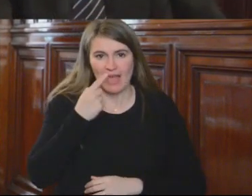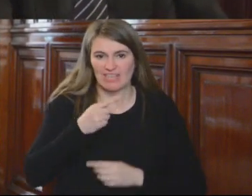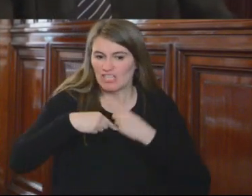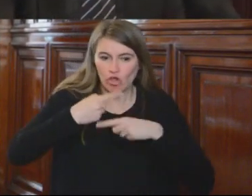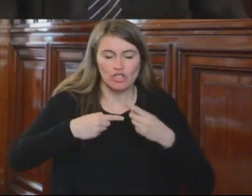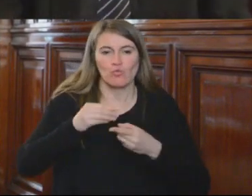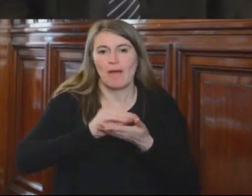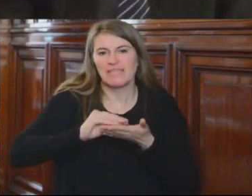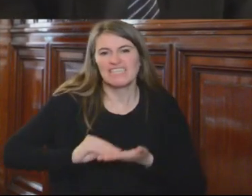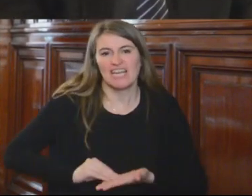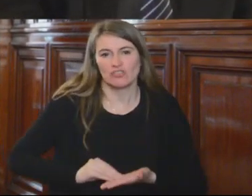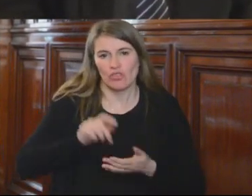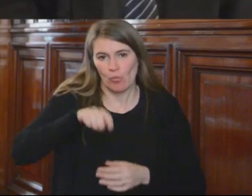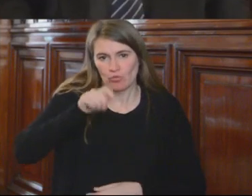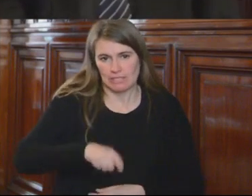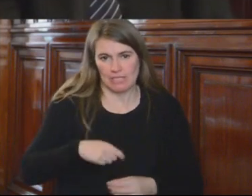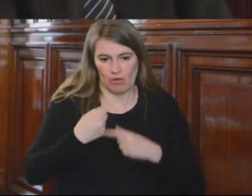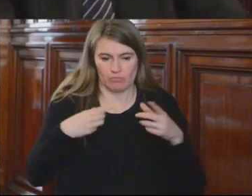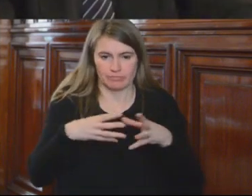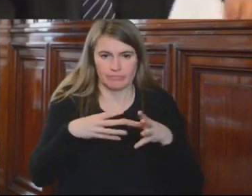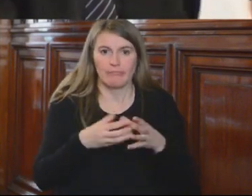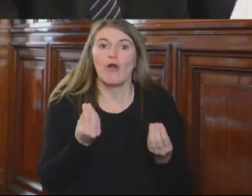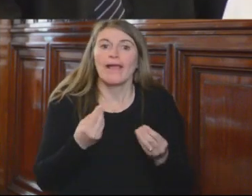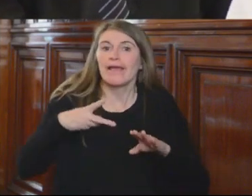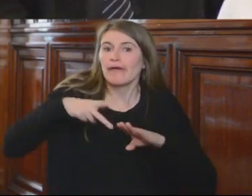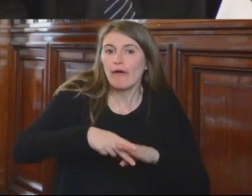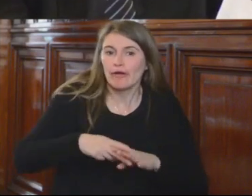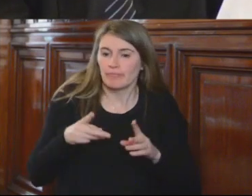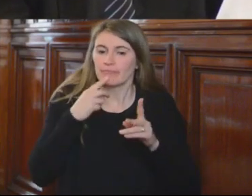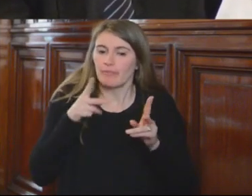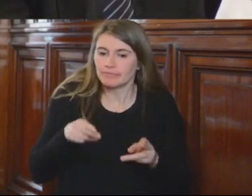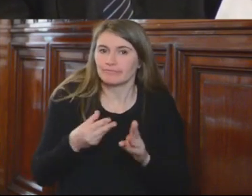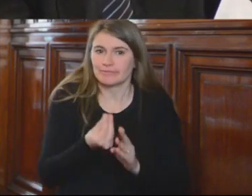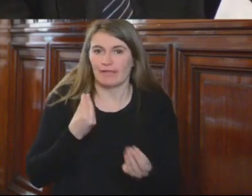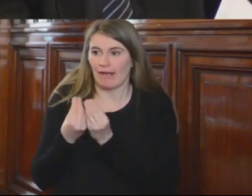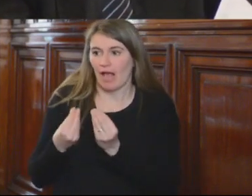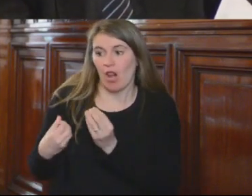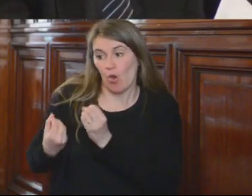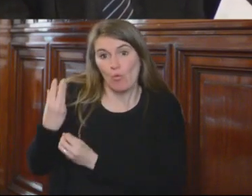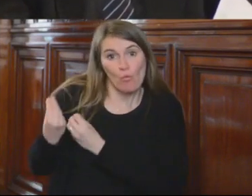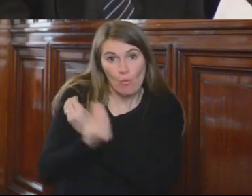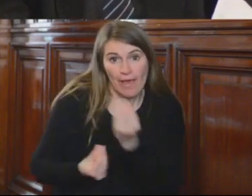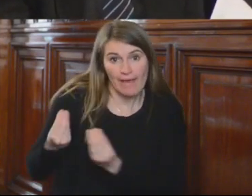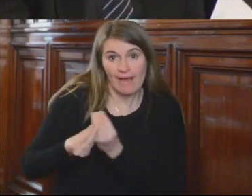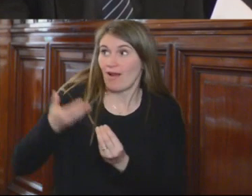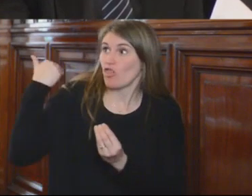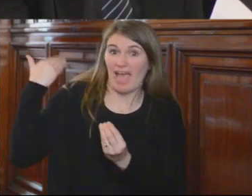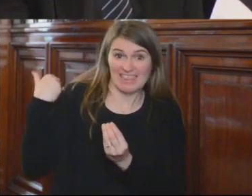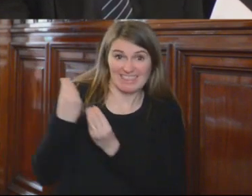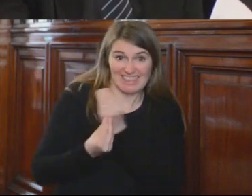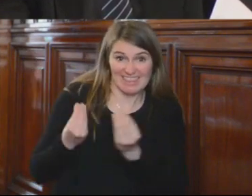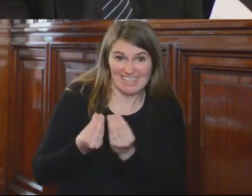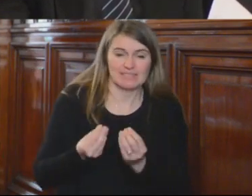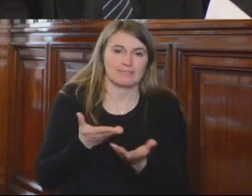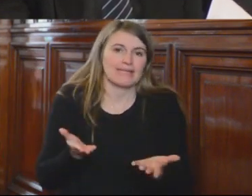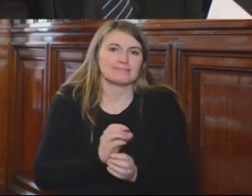Justicia, puesto que efectuar un corte definitivo en los funcionarios judiciales que habían ingresado en el antiguo régimen era atentar contra el